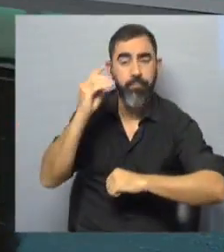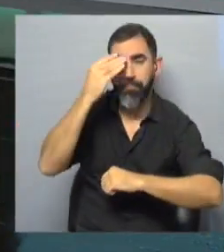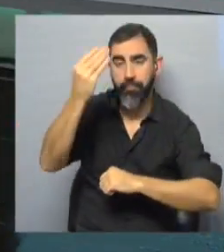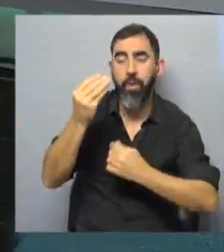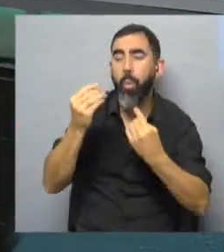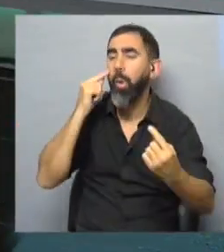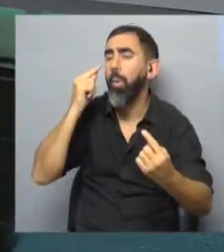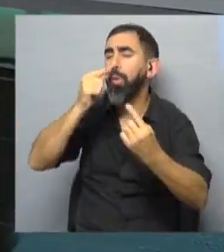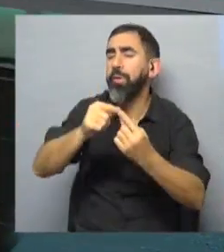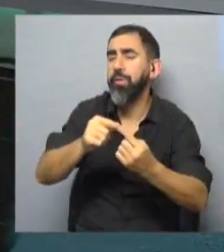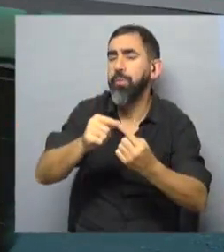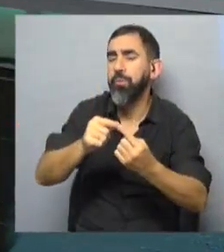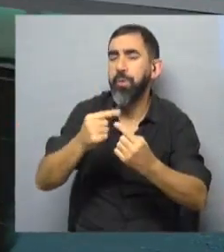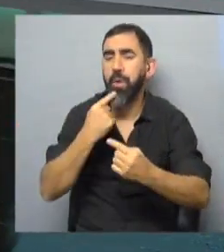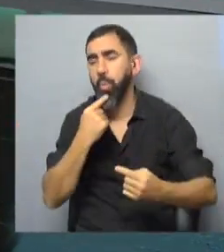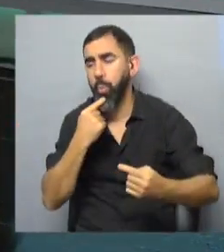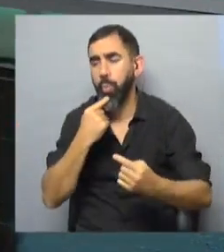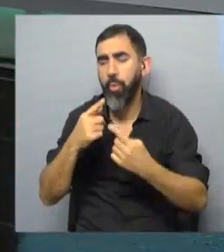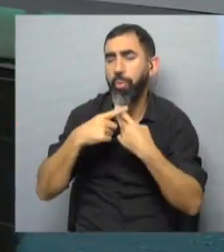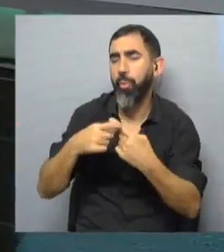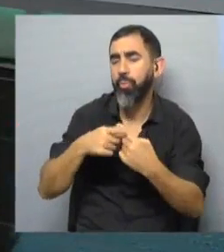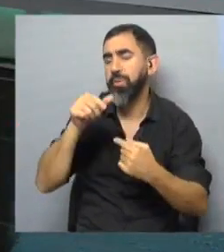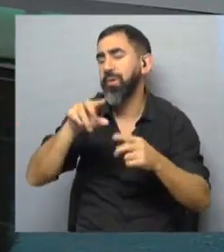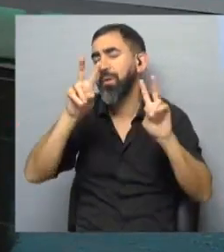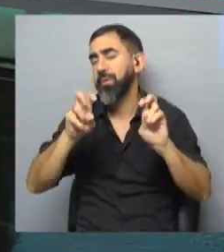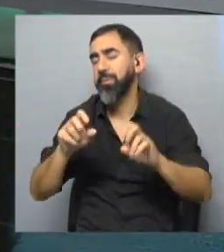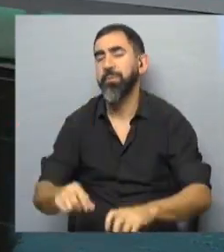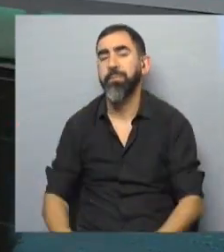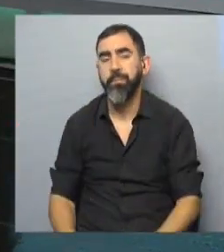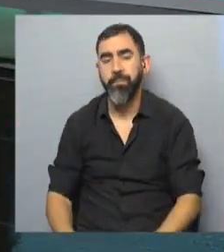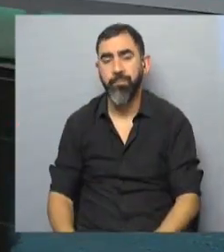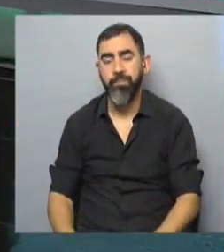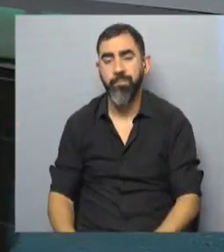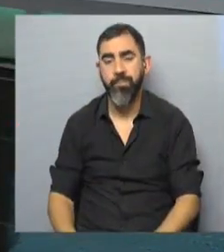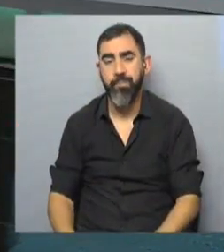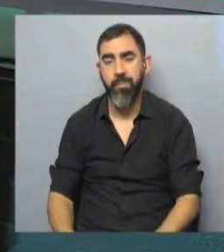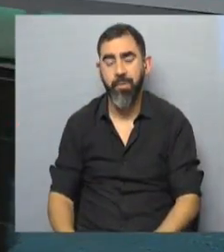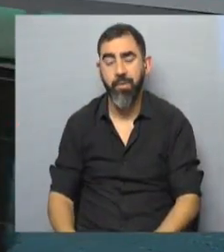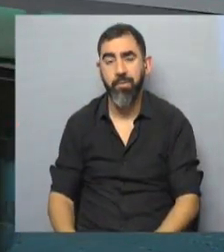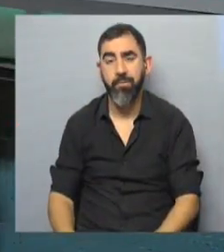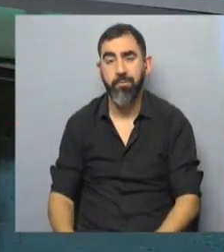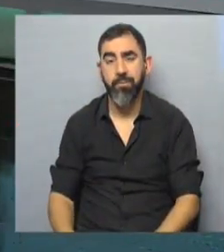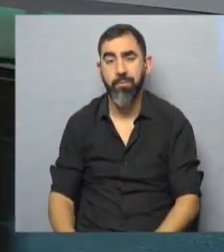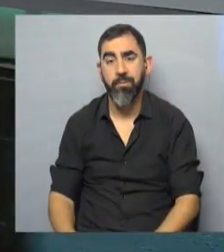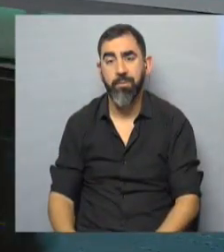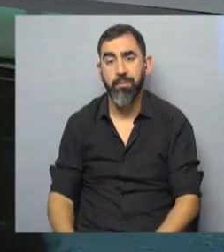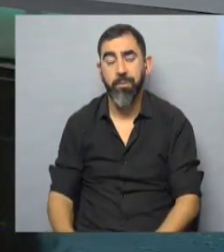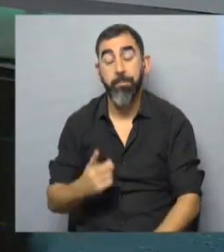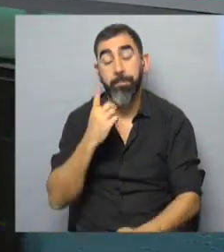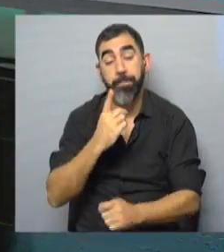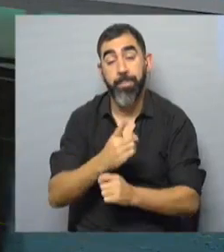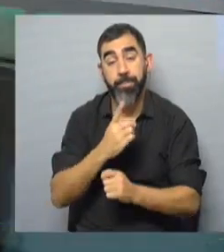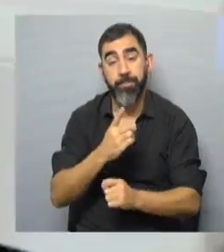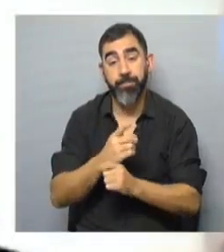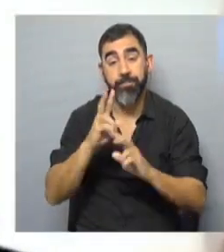van a apuntar los cuestionamientos para empezar a desmenuzar el presupuesto? Bueno, en primer lugar,